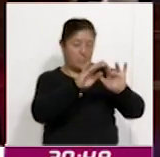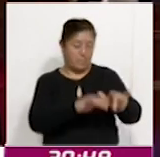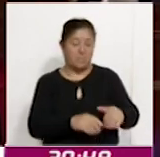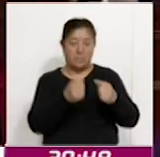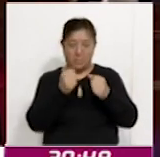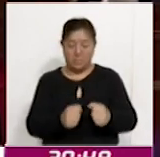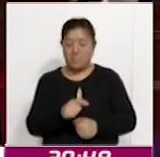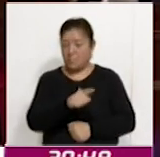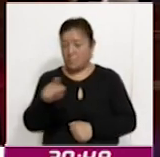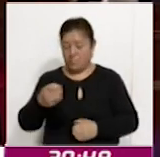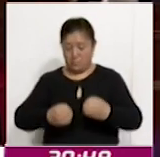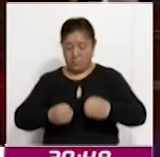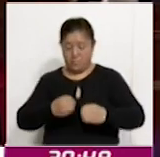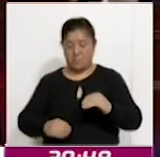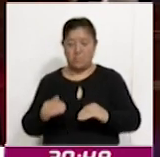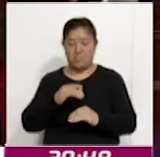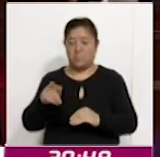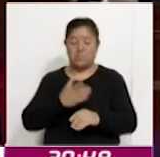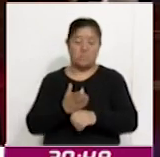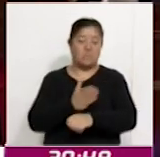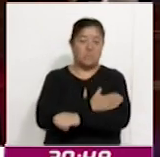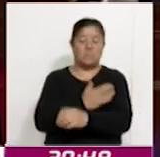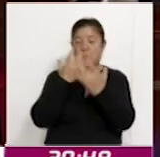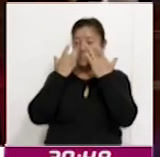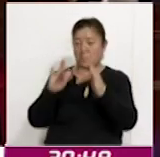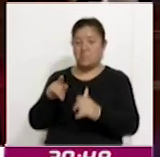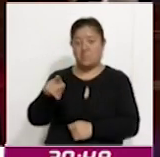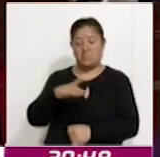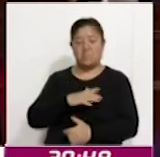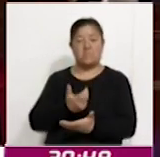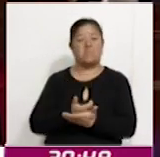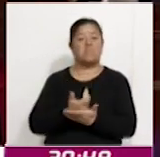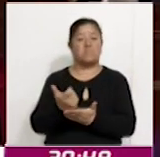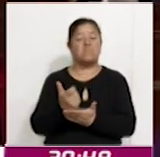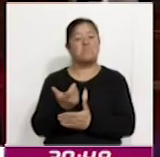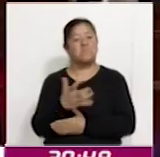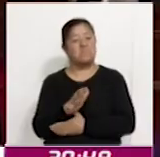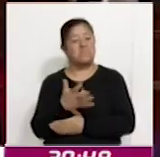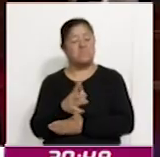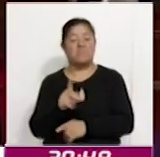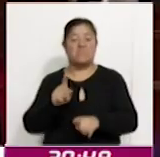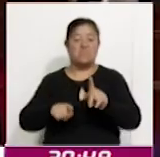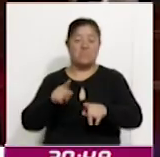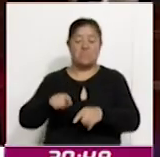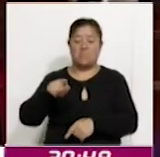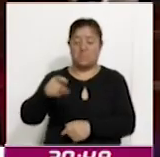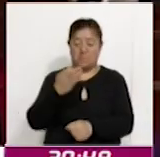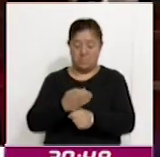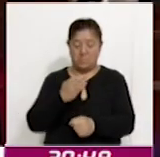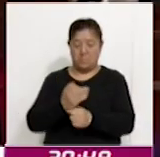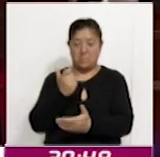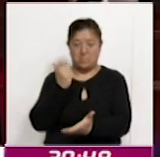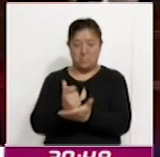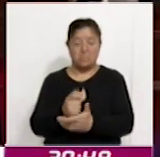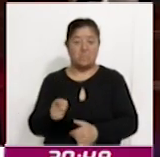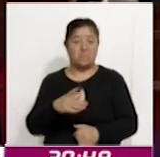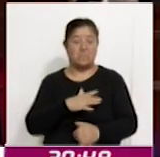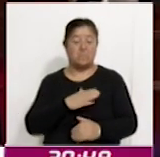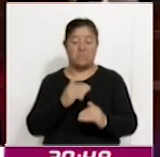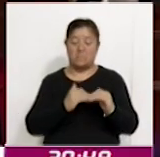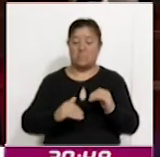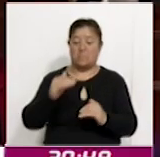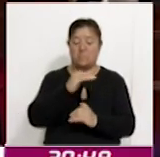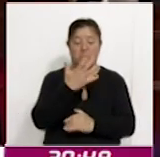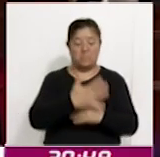aquellos ministros que presentaron su renuncia anticipada recibirán un haber de retiro calculado con base en su salario actual, el cual supera en un 15